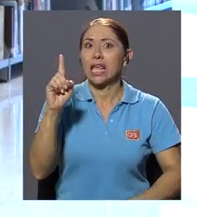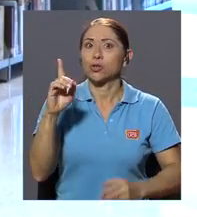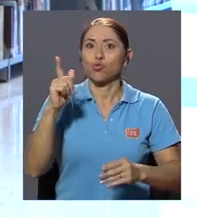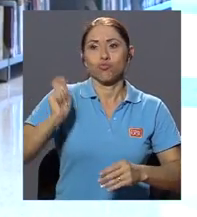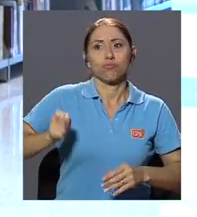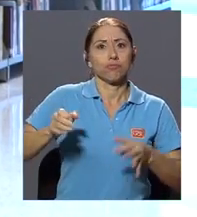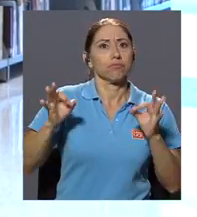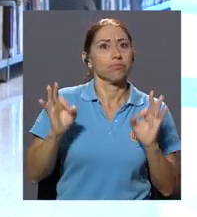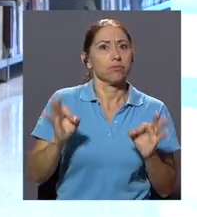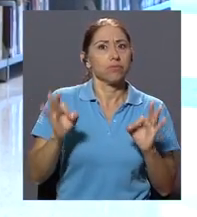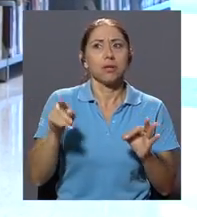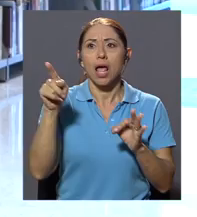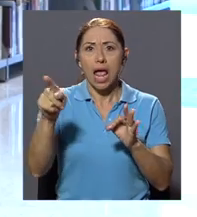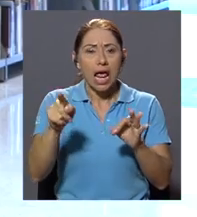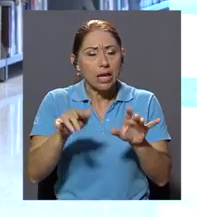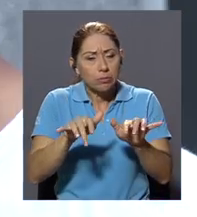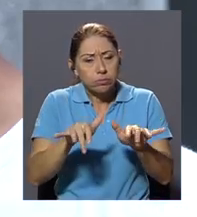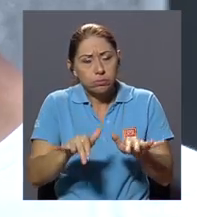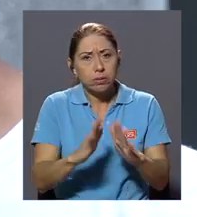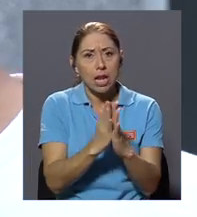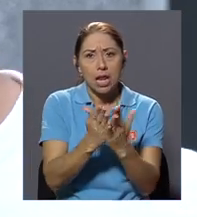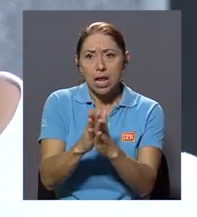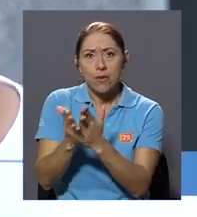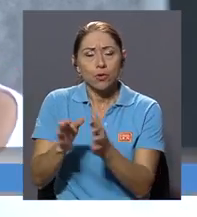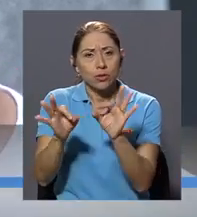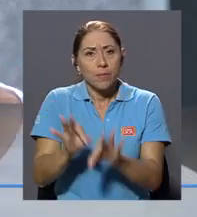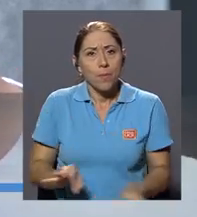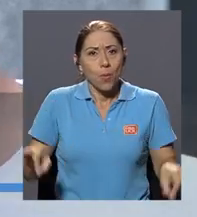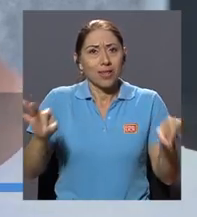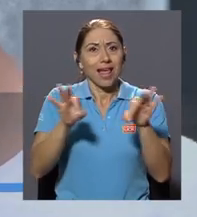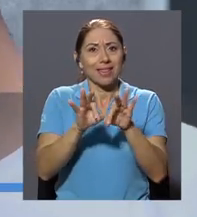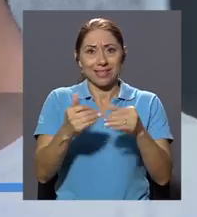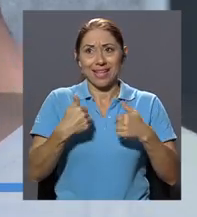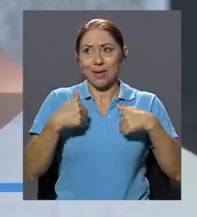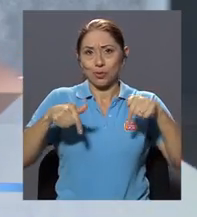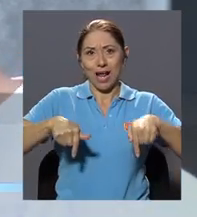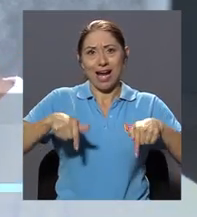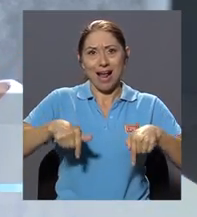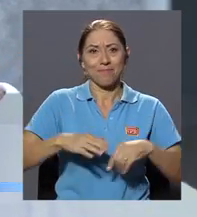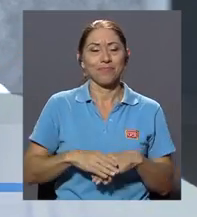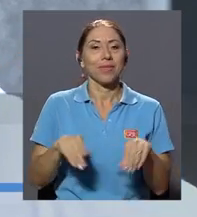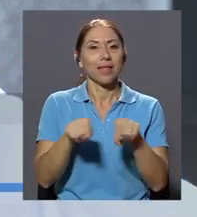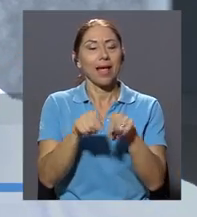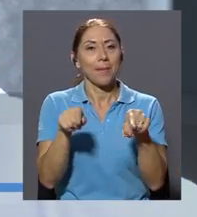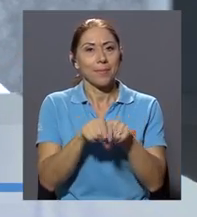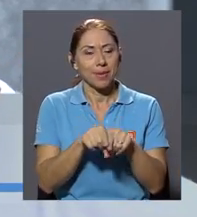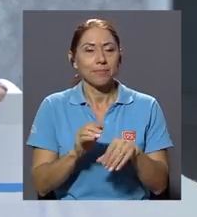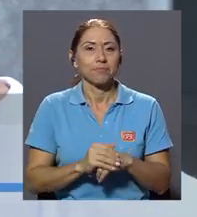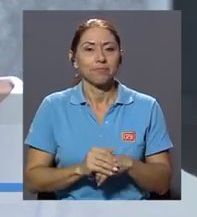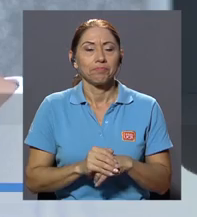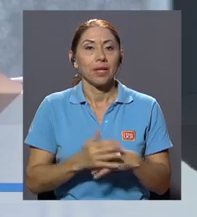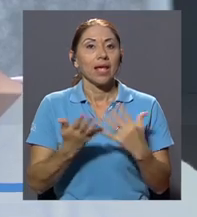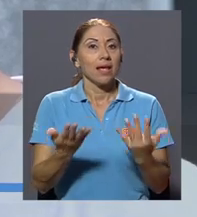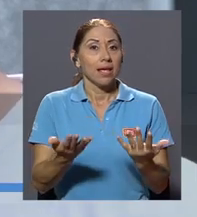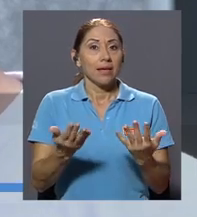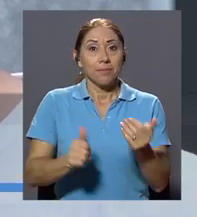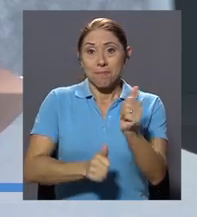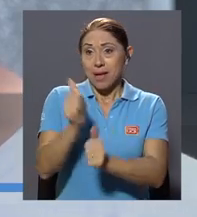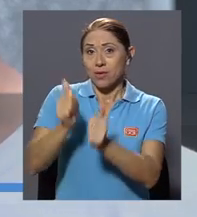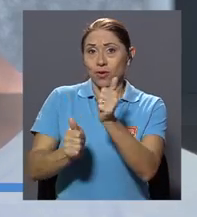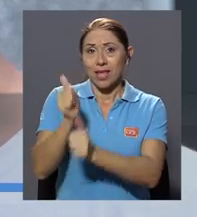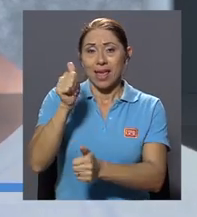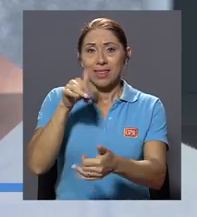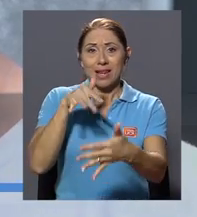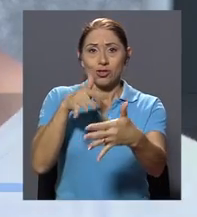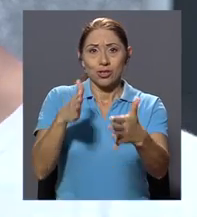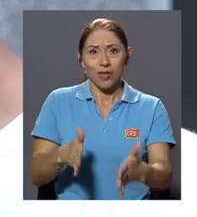de referencias bibliográficas académicas que, de hecho, las tenemos acá. También, otra parte importante es que la mayoría de